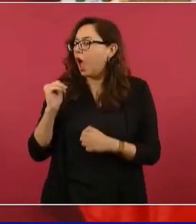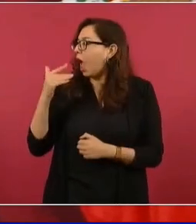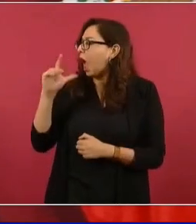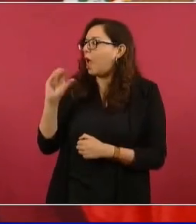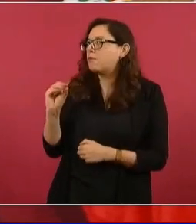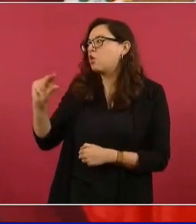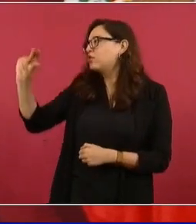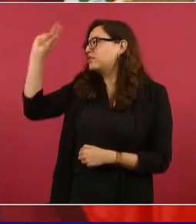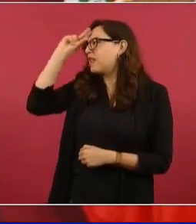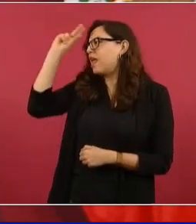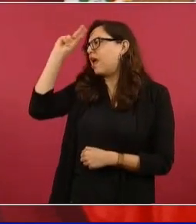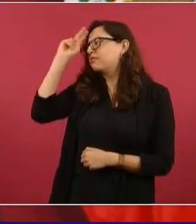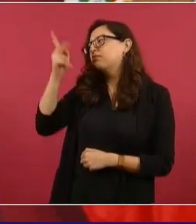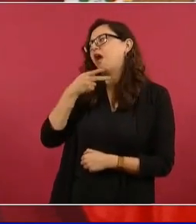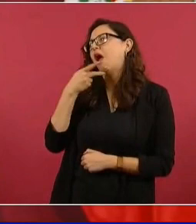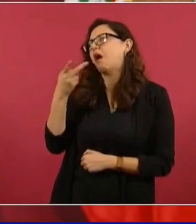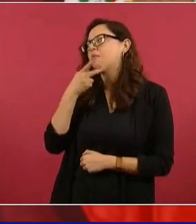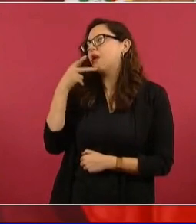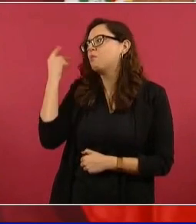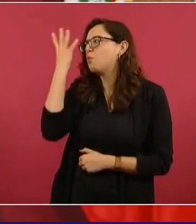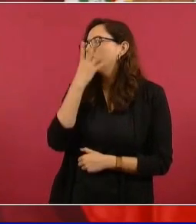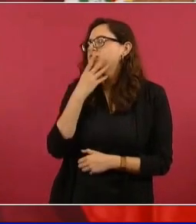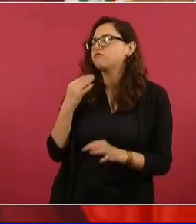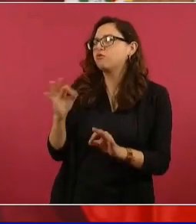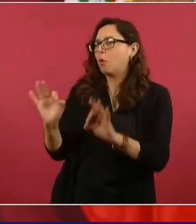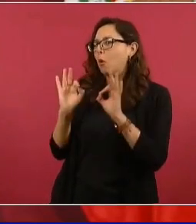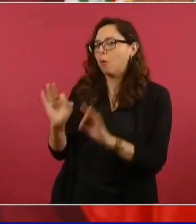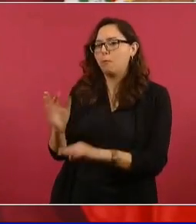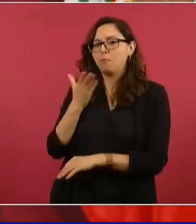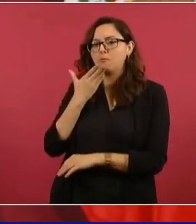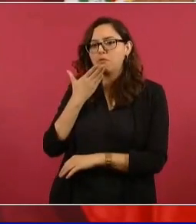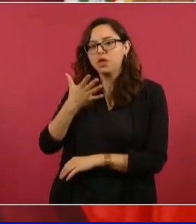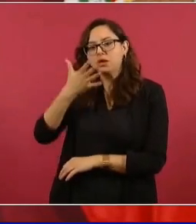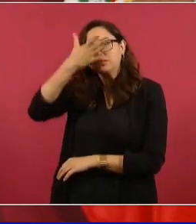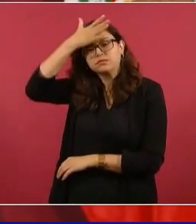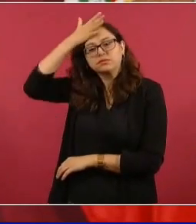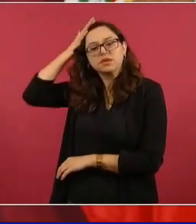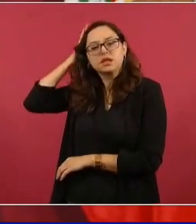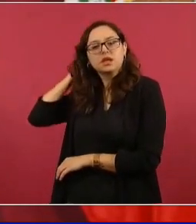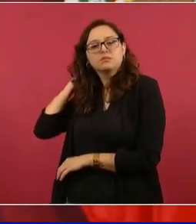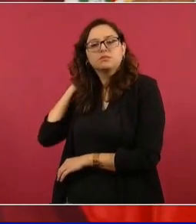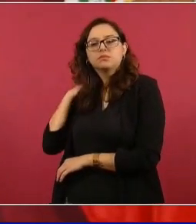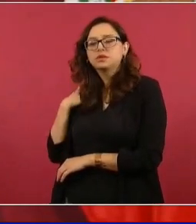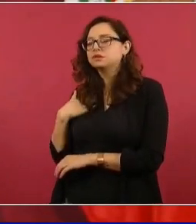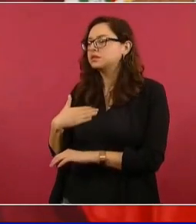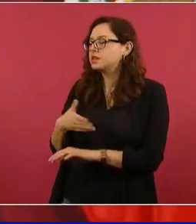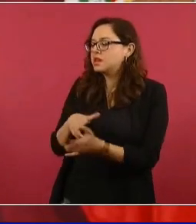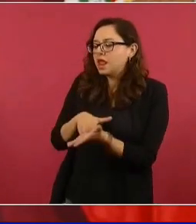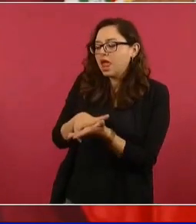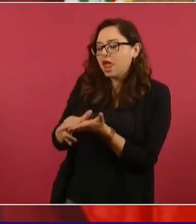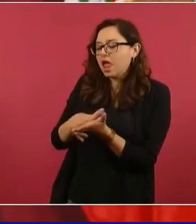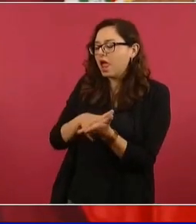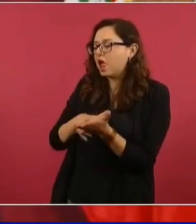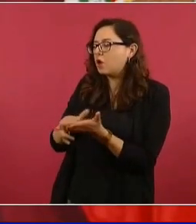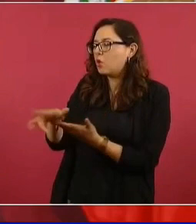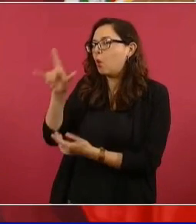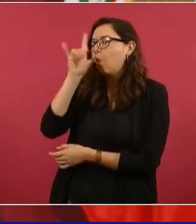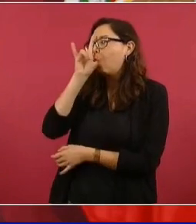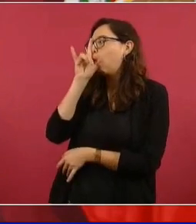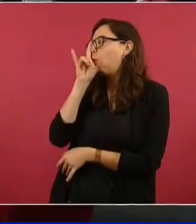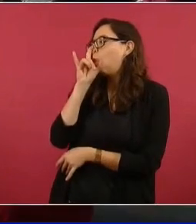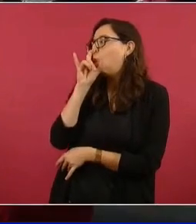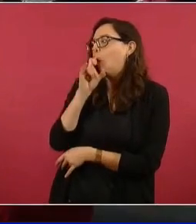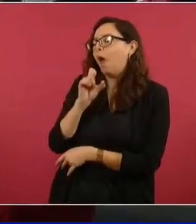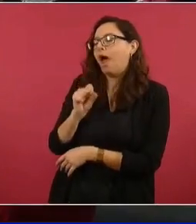ya está, se me está poniendo negro el pelo y que me estoy